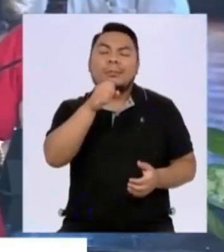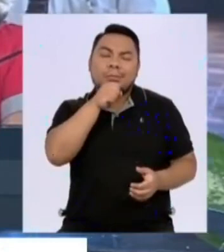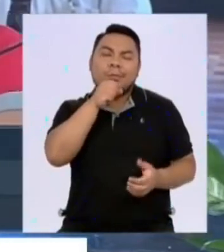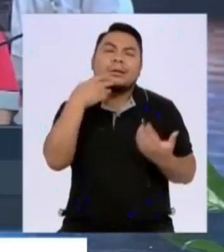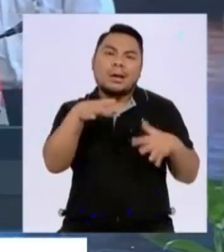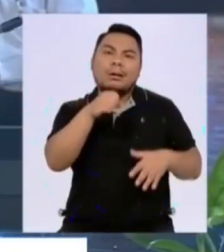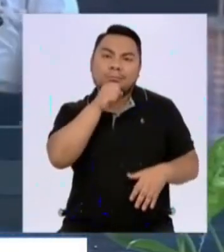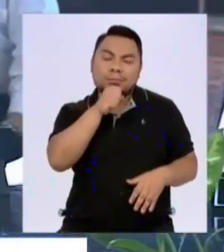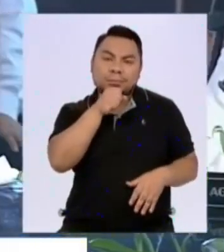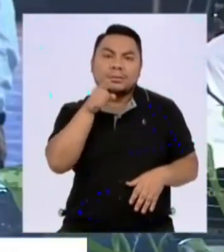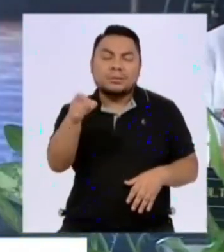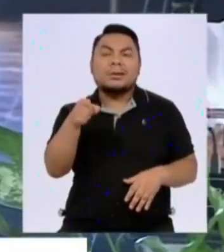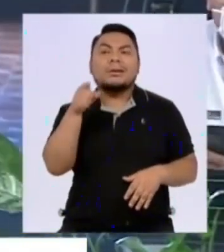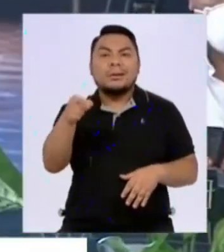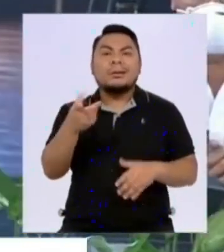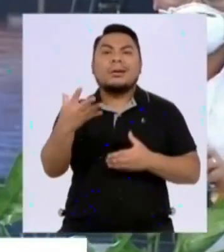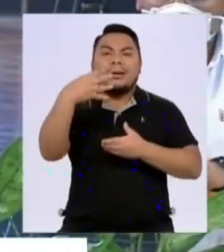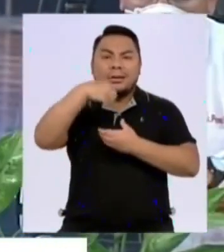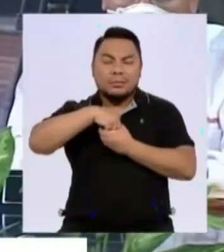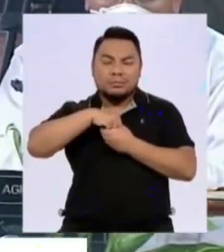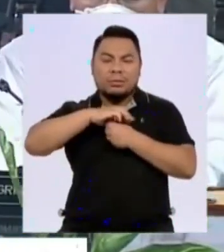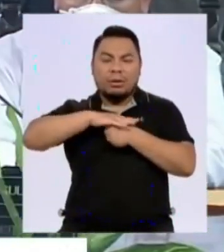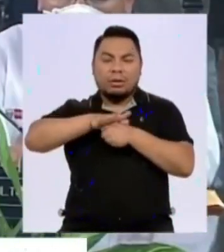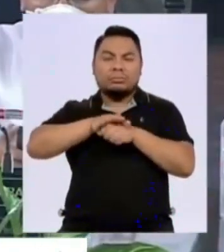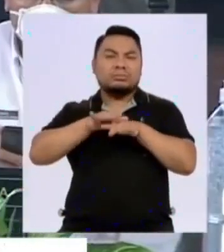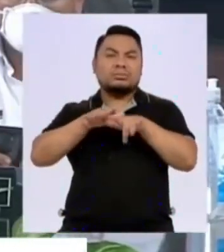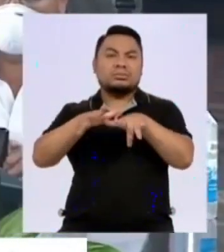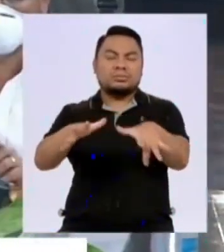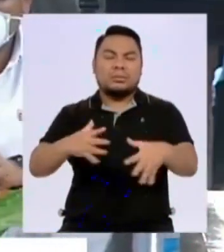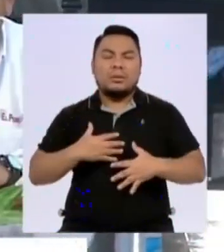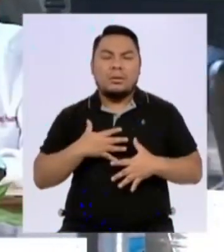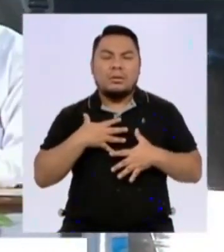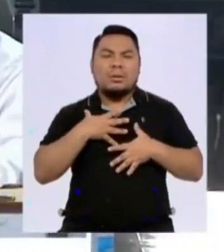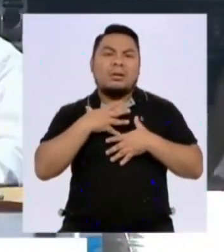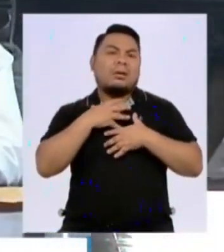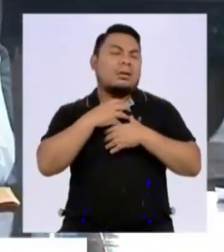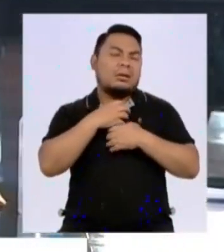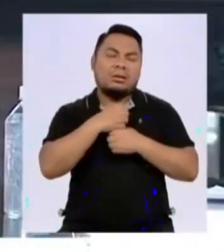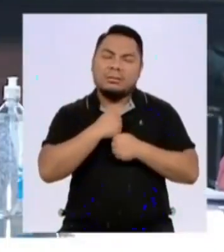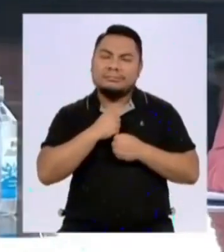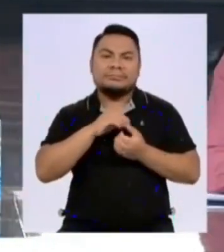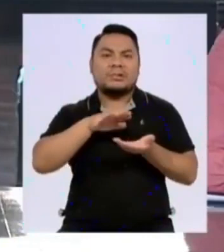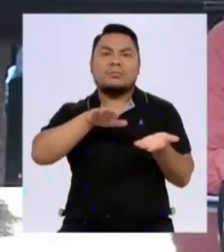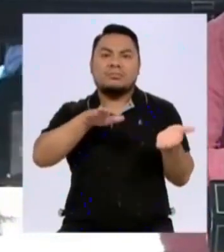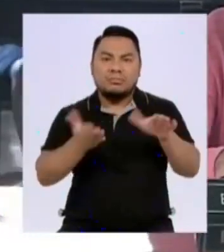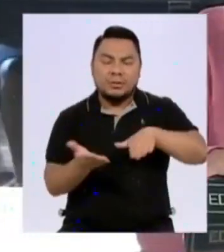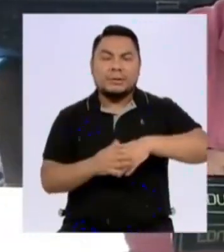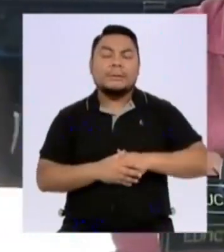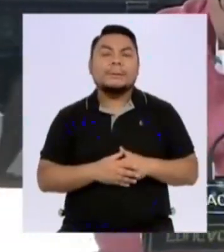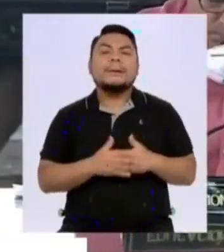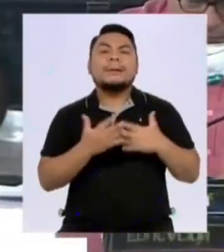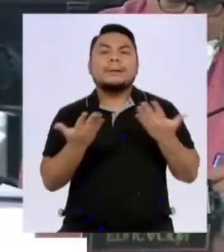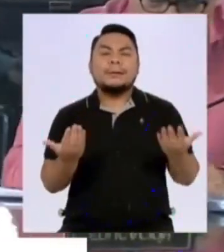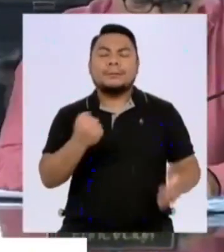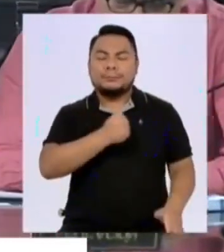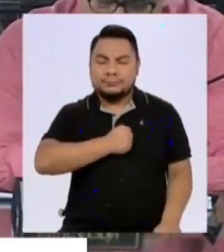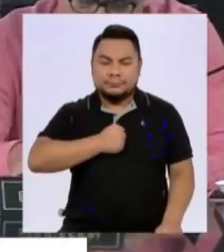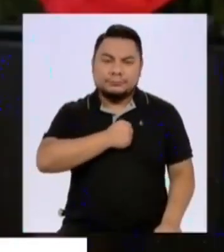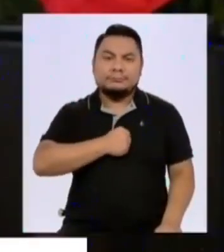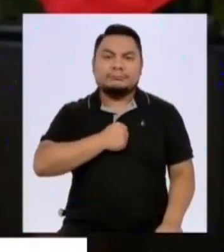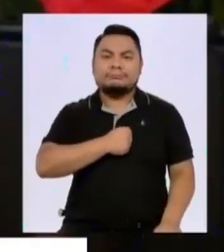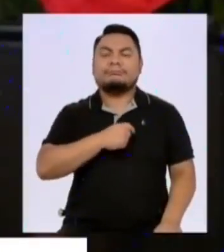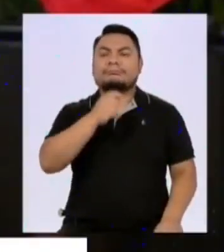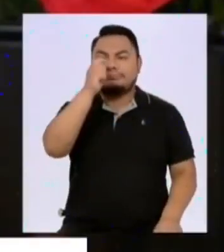avanzada y la evolución de la enfermedad en su caso ha perdido la vida. Damos las condolencias